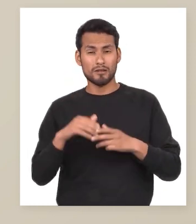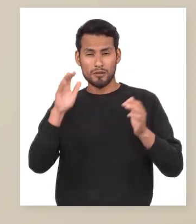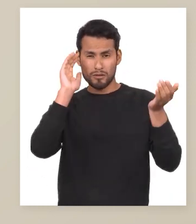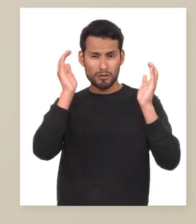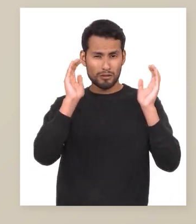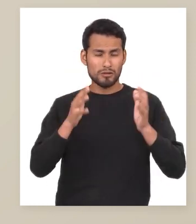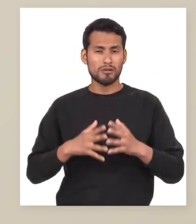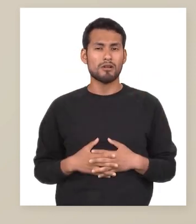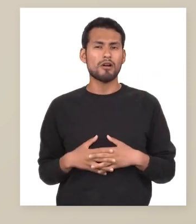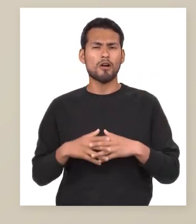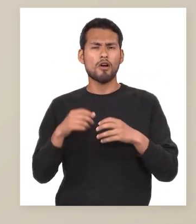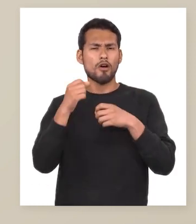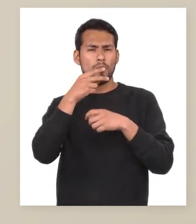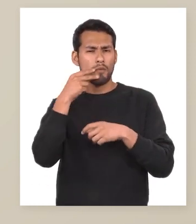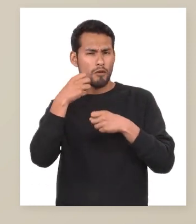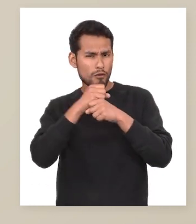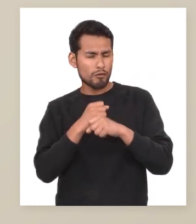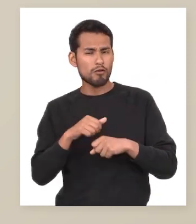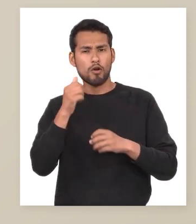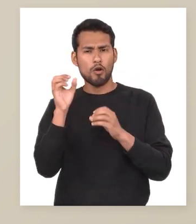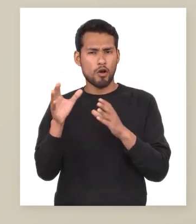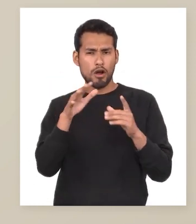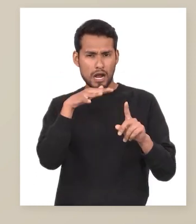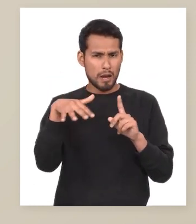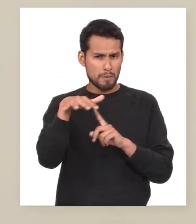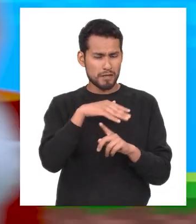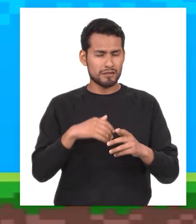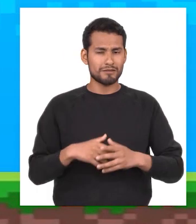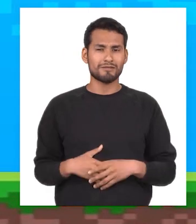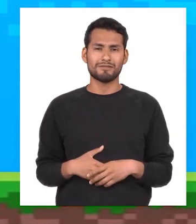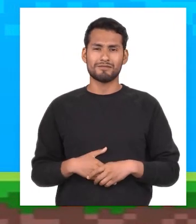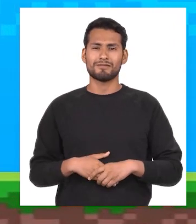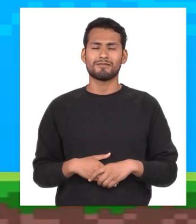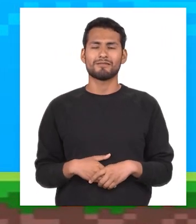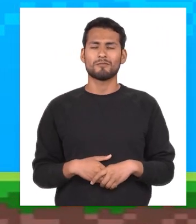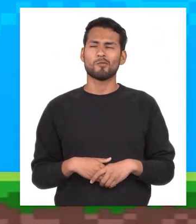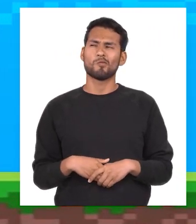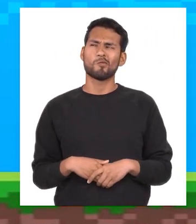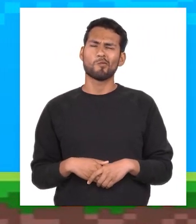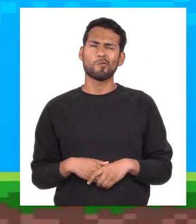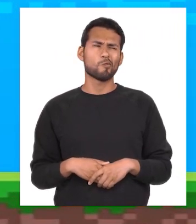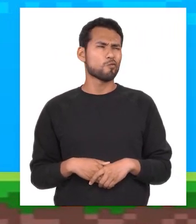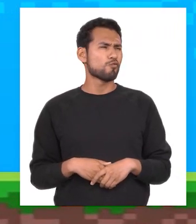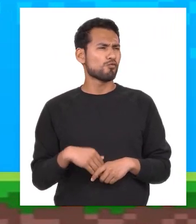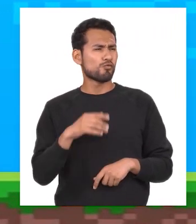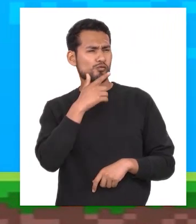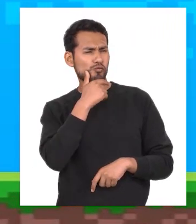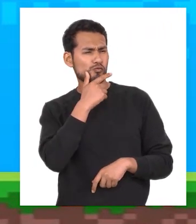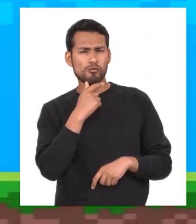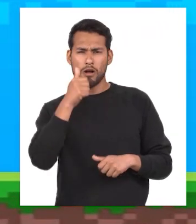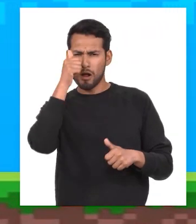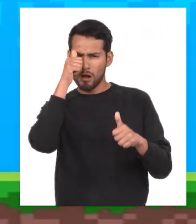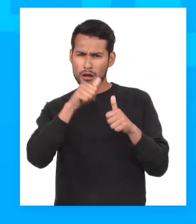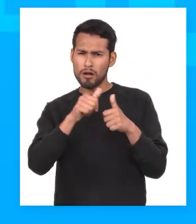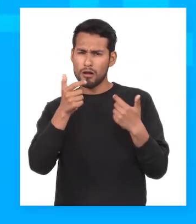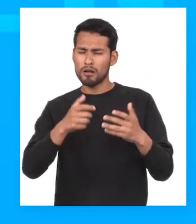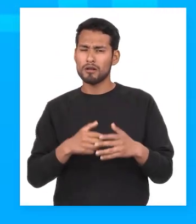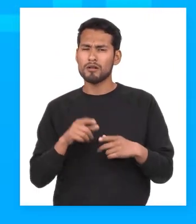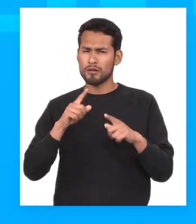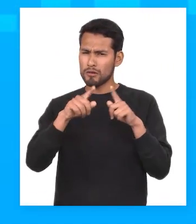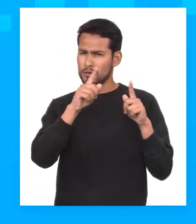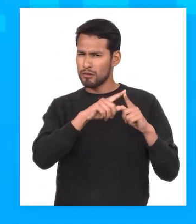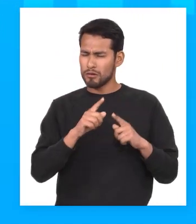comparaciones, formas verbales y orden espacial A ver, a ver, a ver Recordando a detalle cada